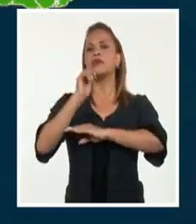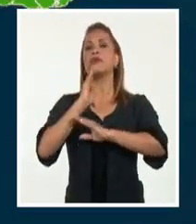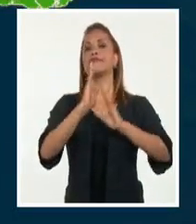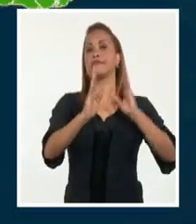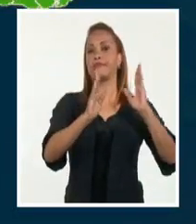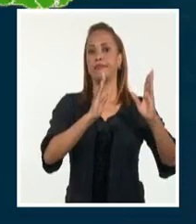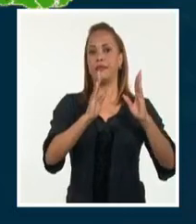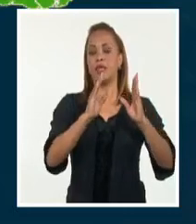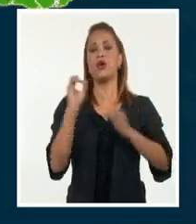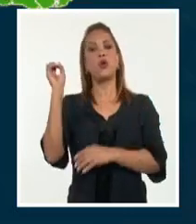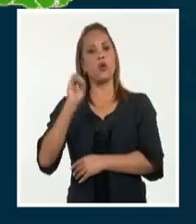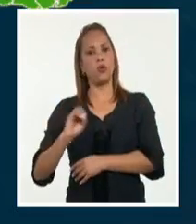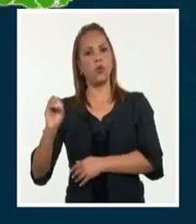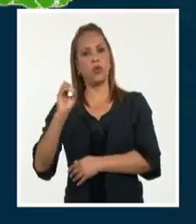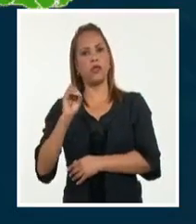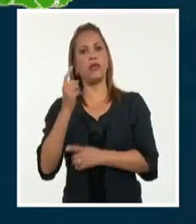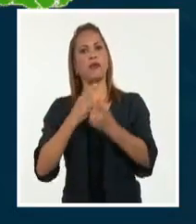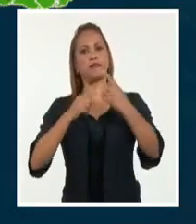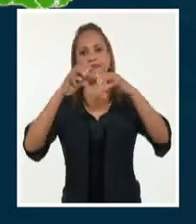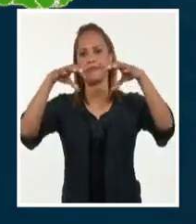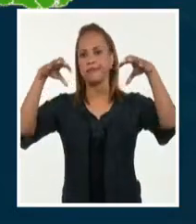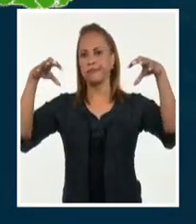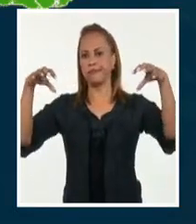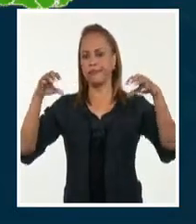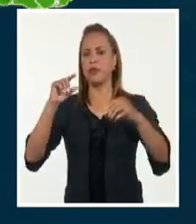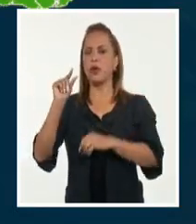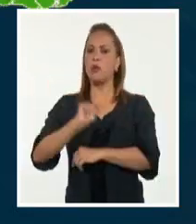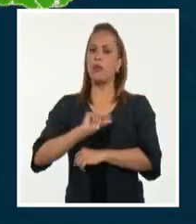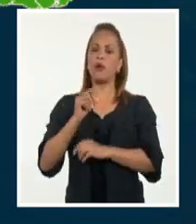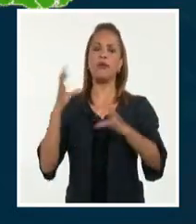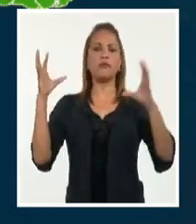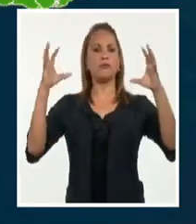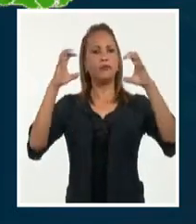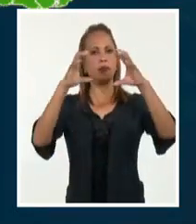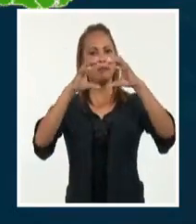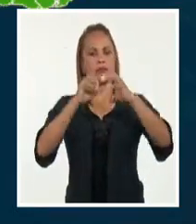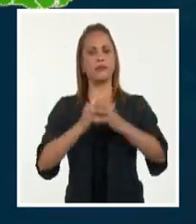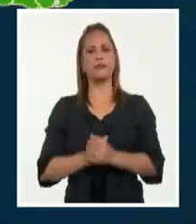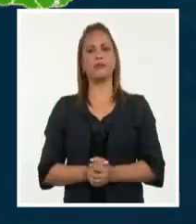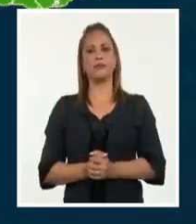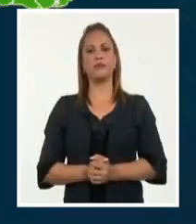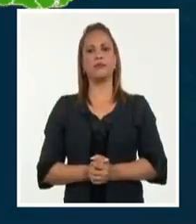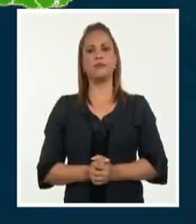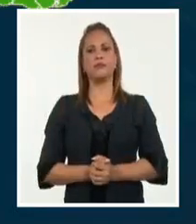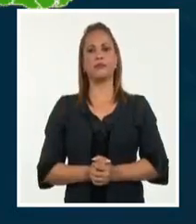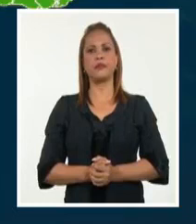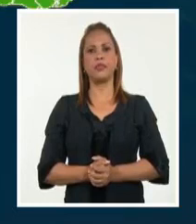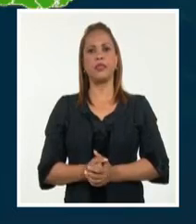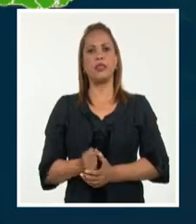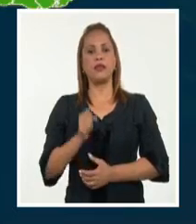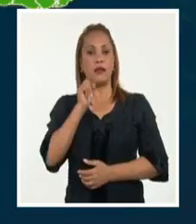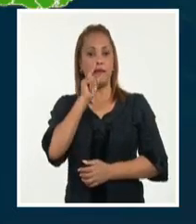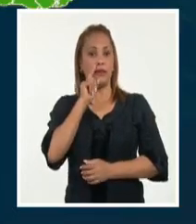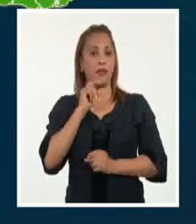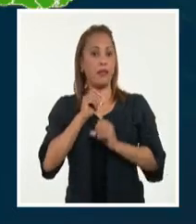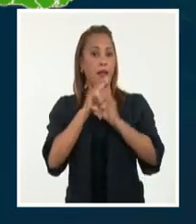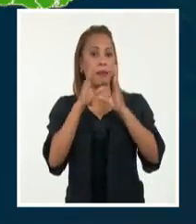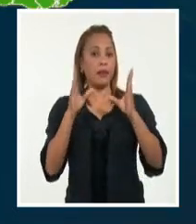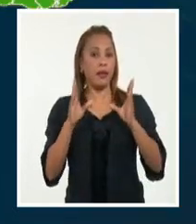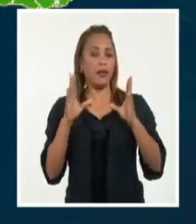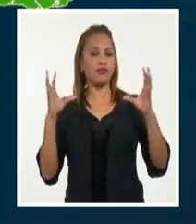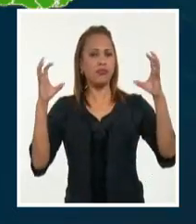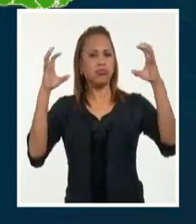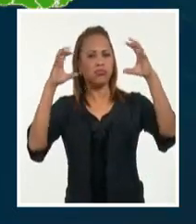con la ocurrencia de aislados chubascos ocasionales y será poca la nubosidad en el resto del territorio. Desde el final de la mañana estará parcialmente